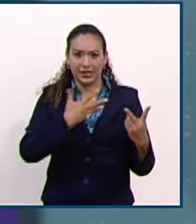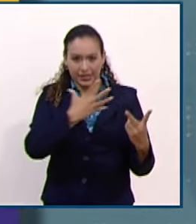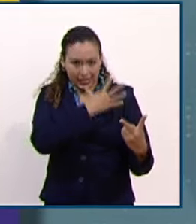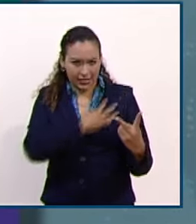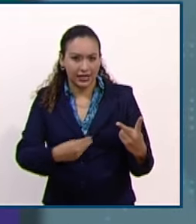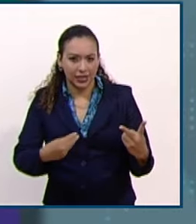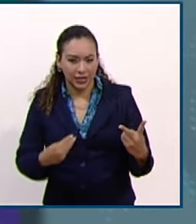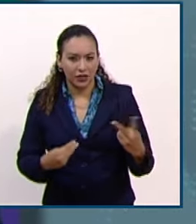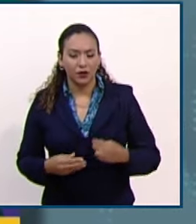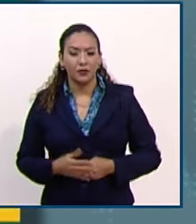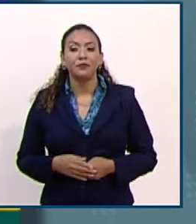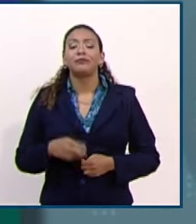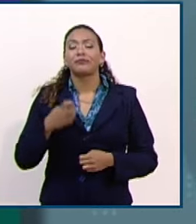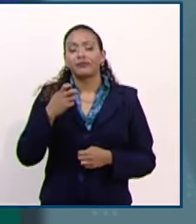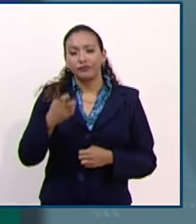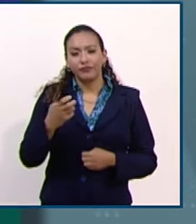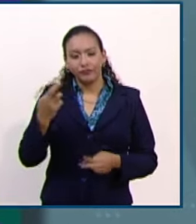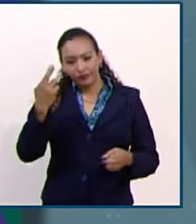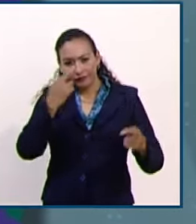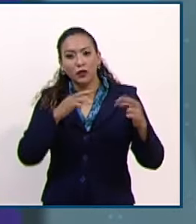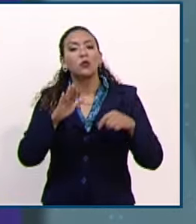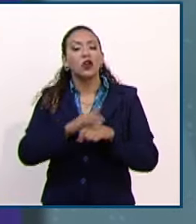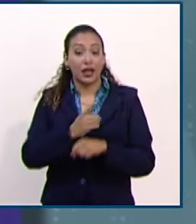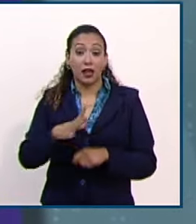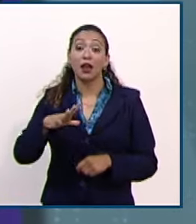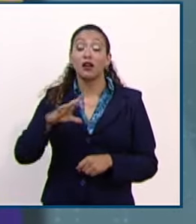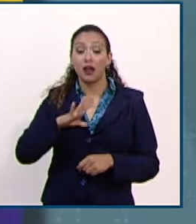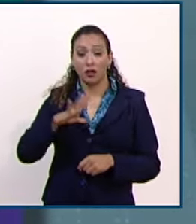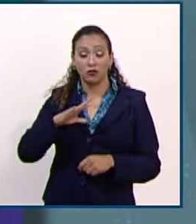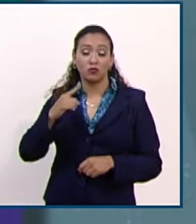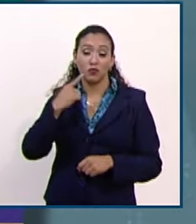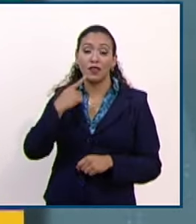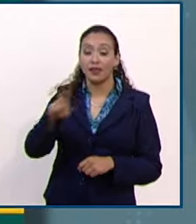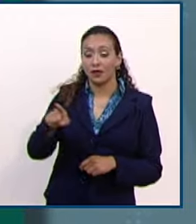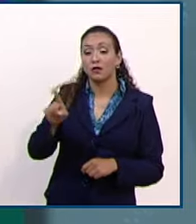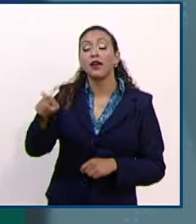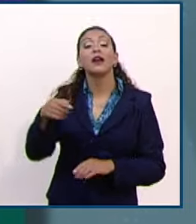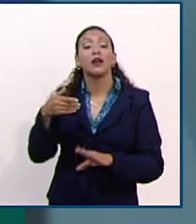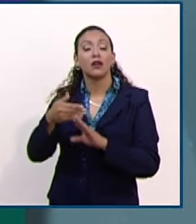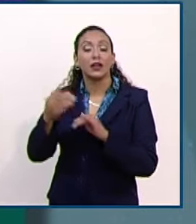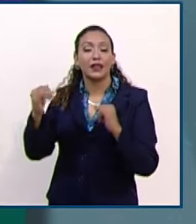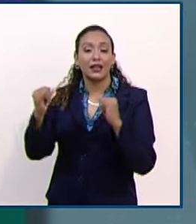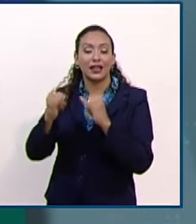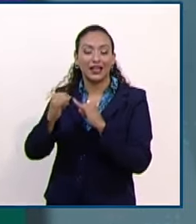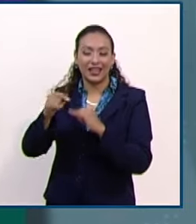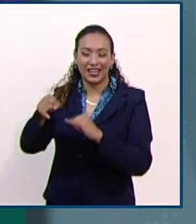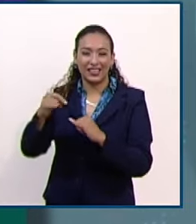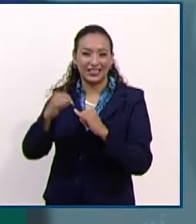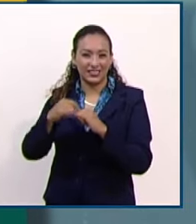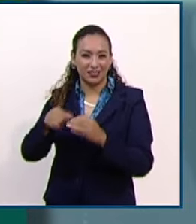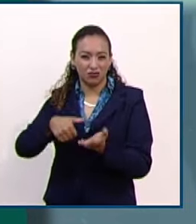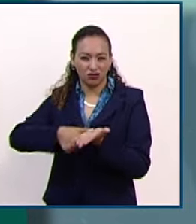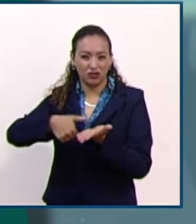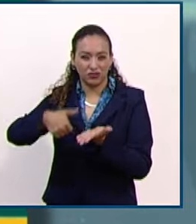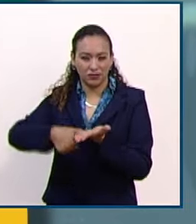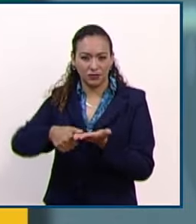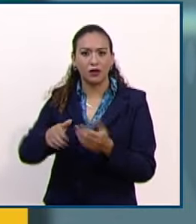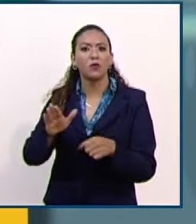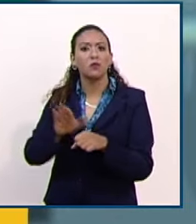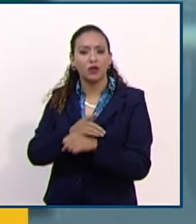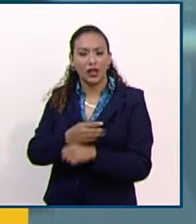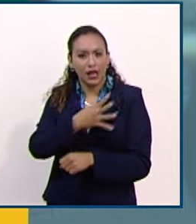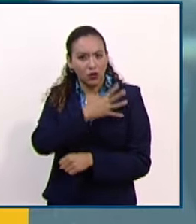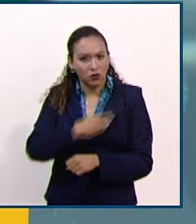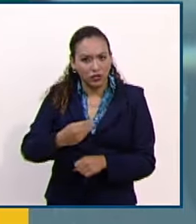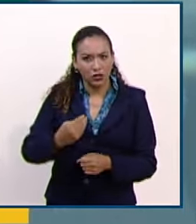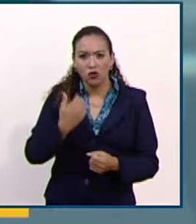Este criterio se estableció al resolver un amparo en contra de la decisión de las autoridades del registro civil que negaron la posibilidad de que un niño